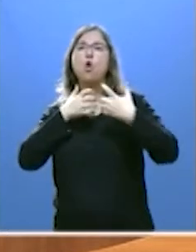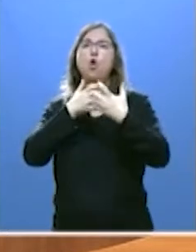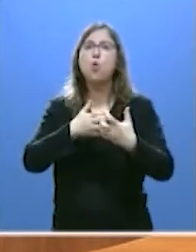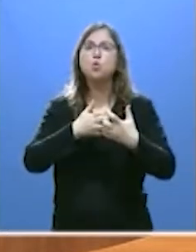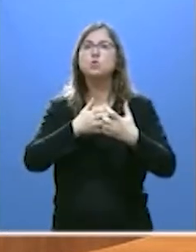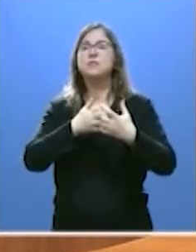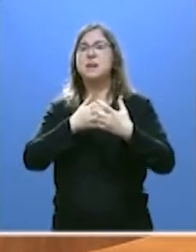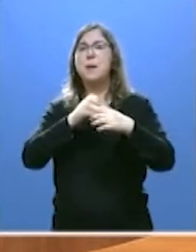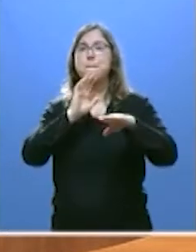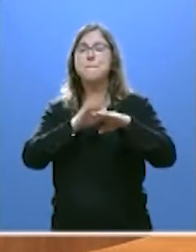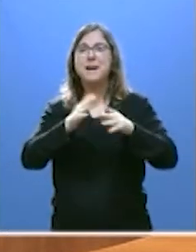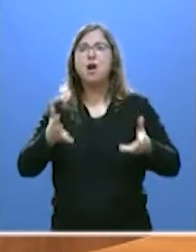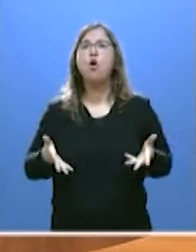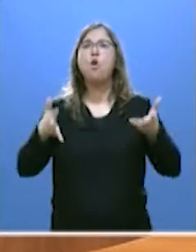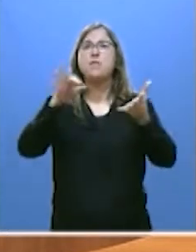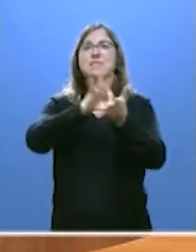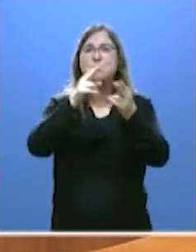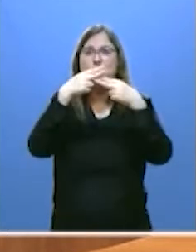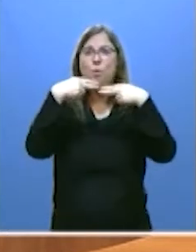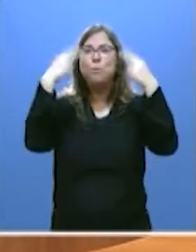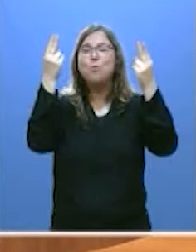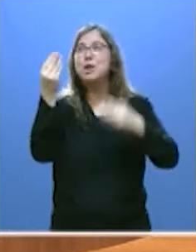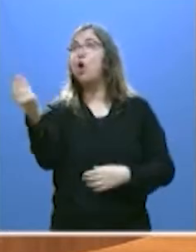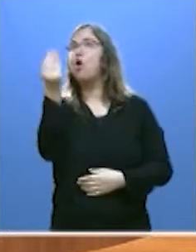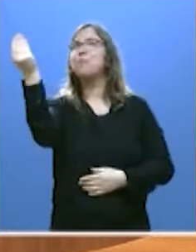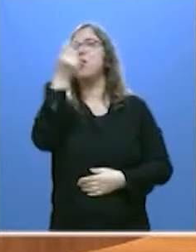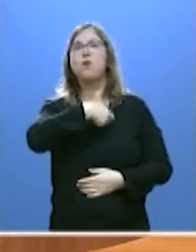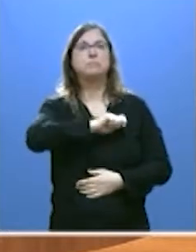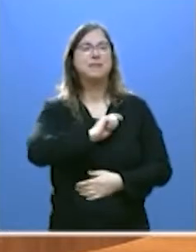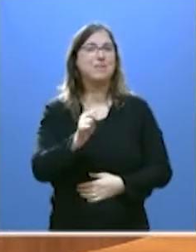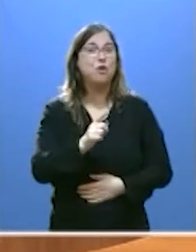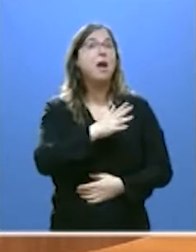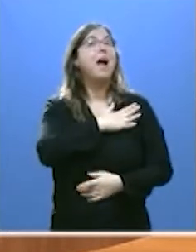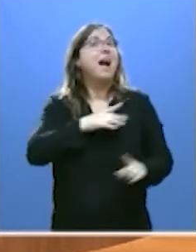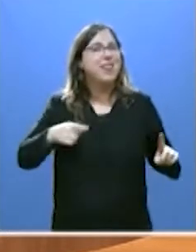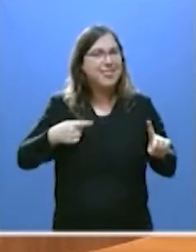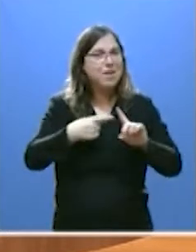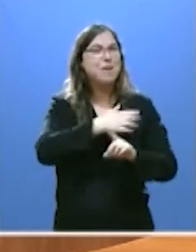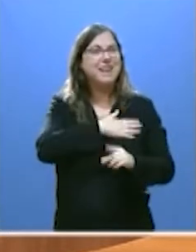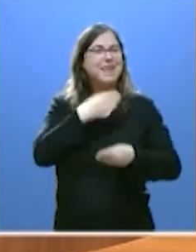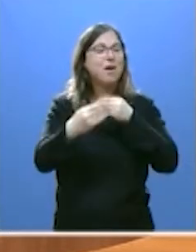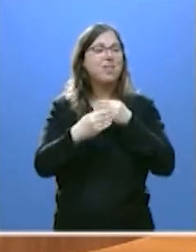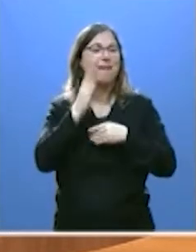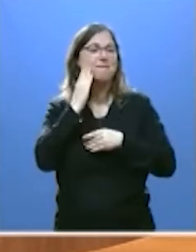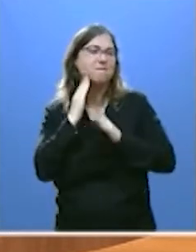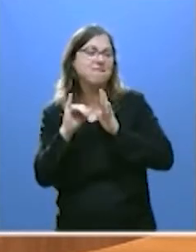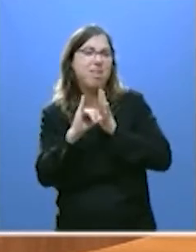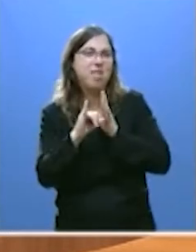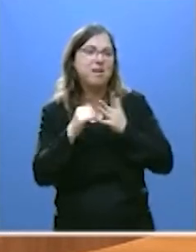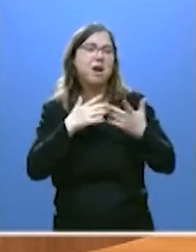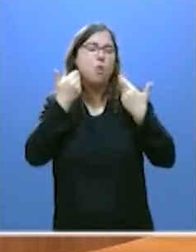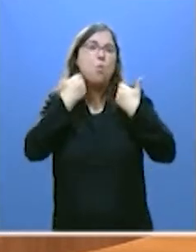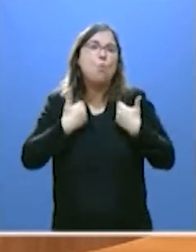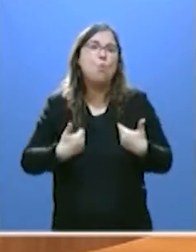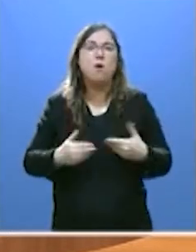unos servicios públicos que estén entre los mejores de España, sino además hacerlo con cercanía y con humanidad.